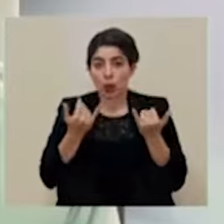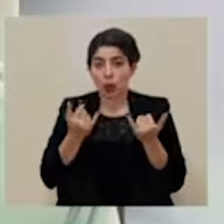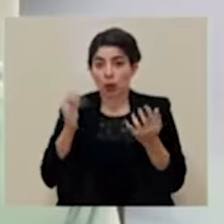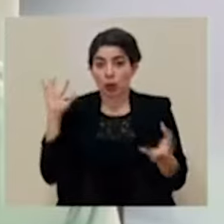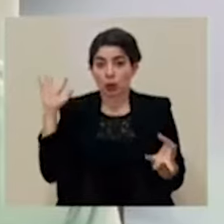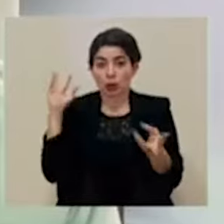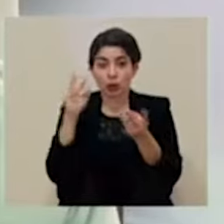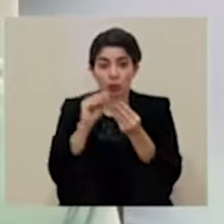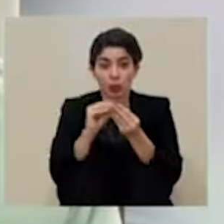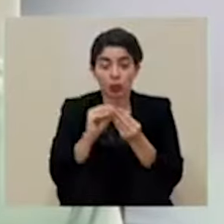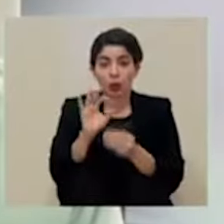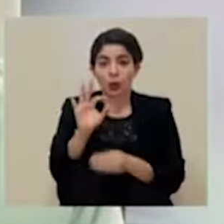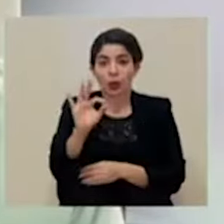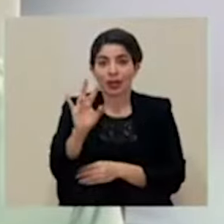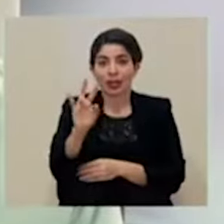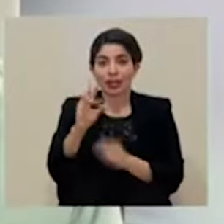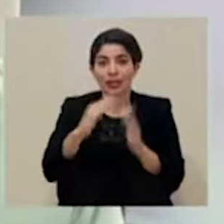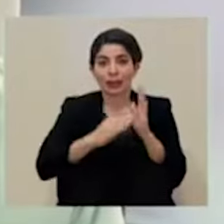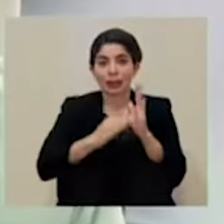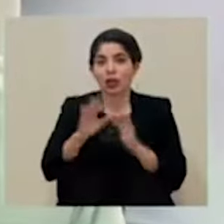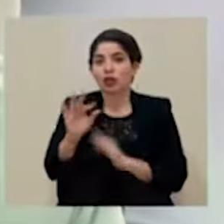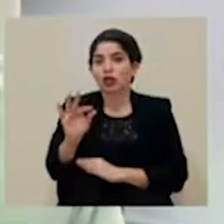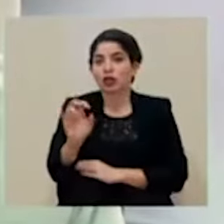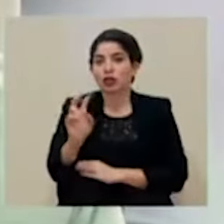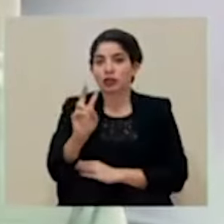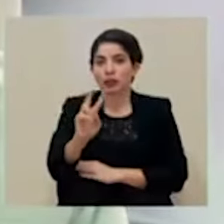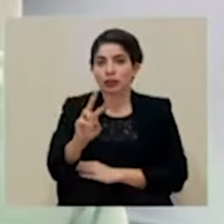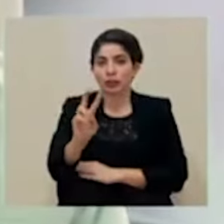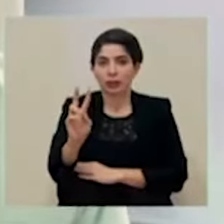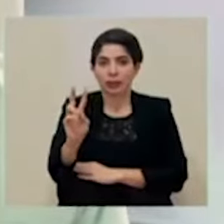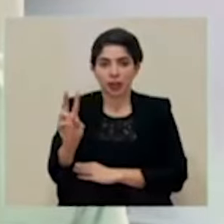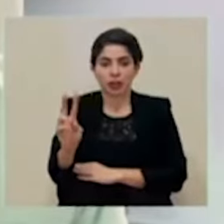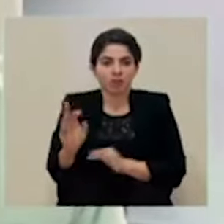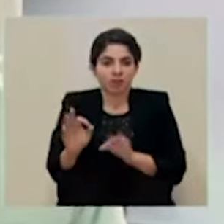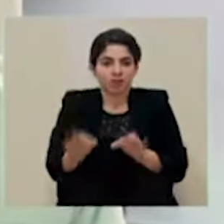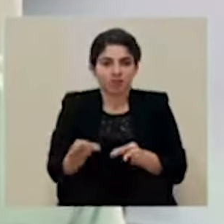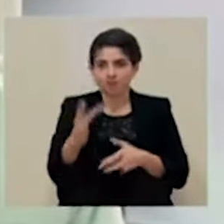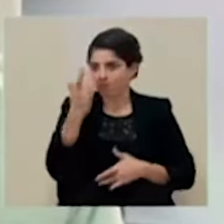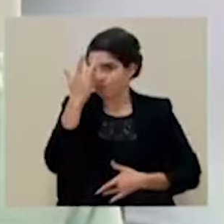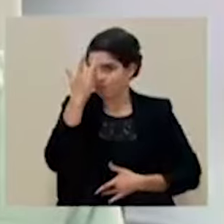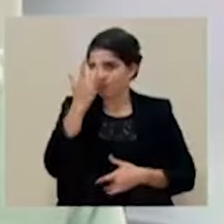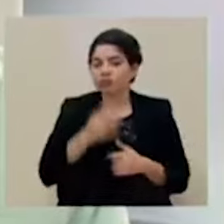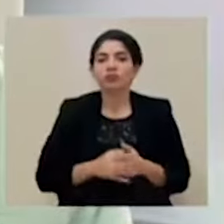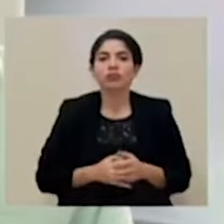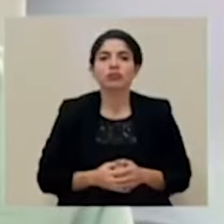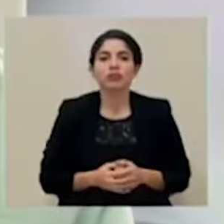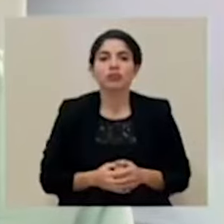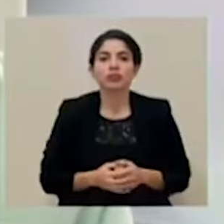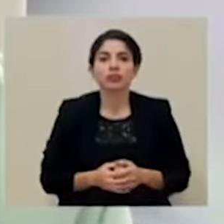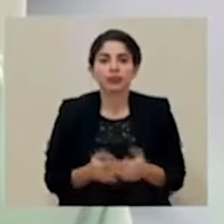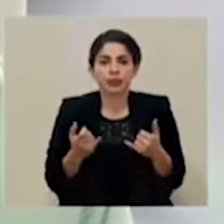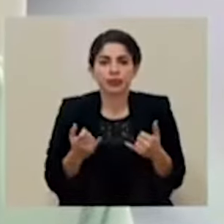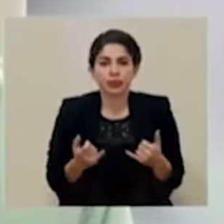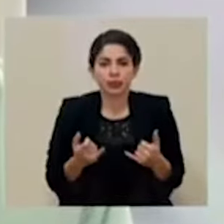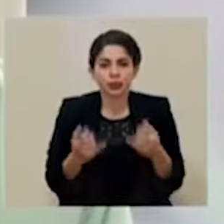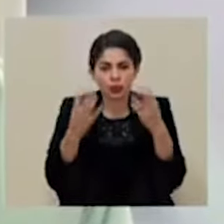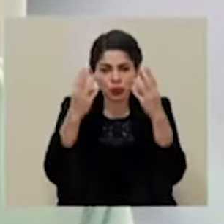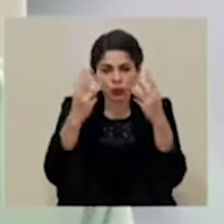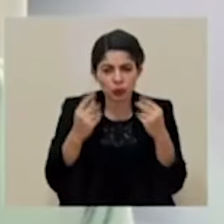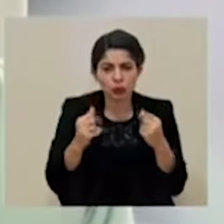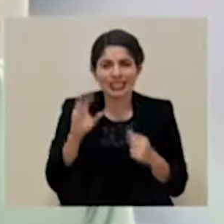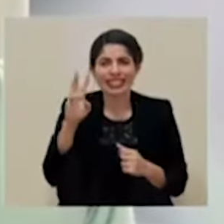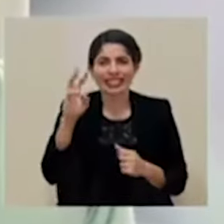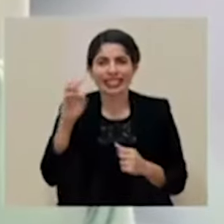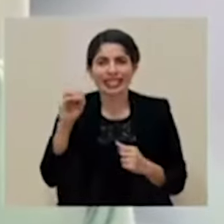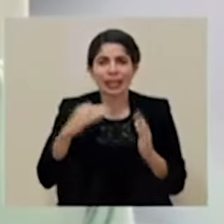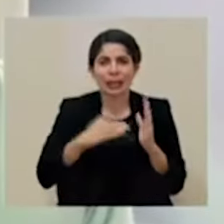acumulado de noventa siete mil novecientos veintidós casos confirmados. Se contabilizan sesenta mil